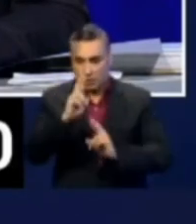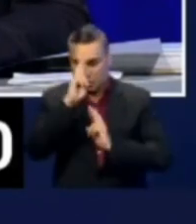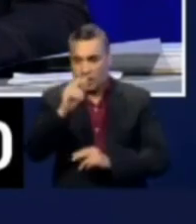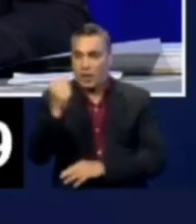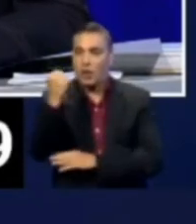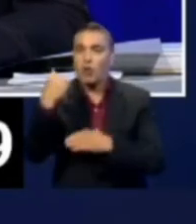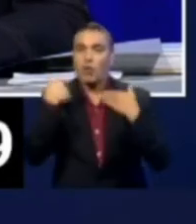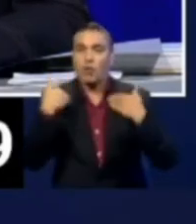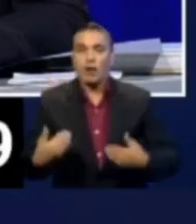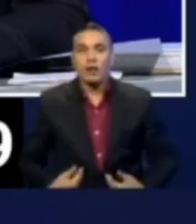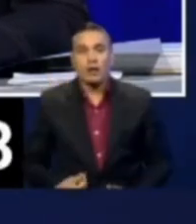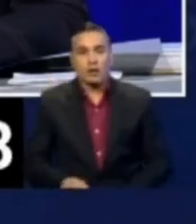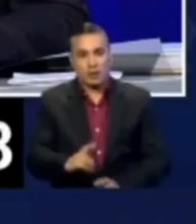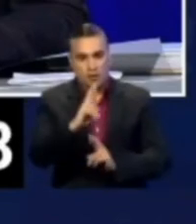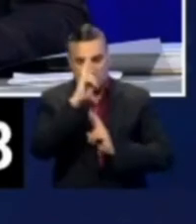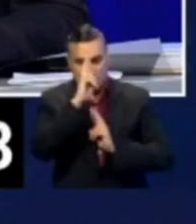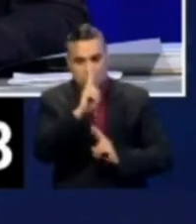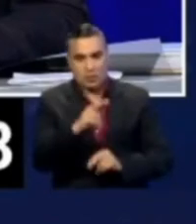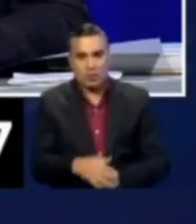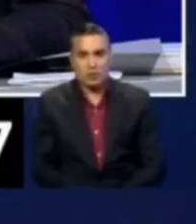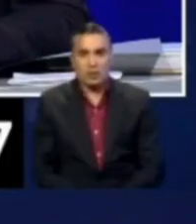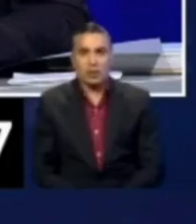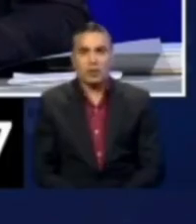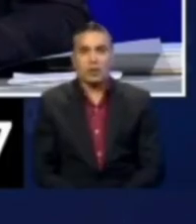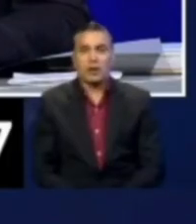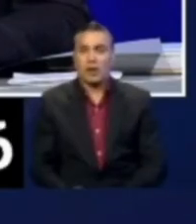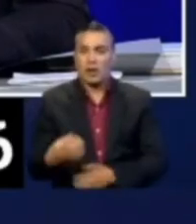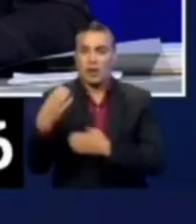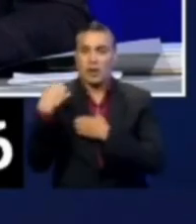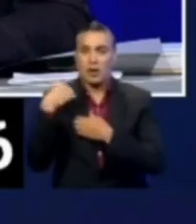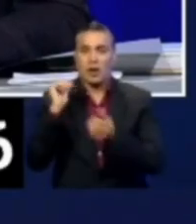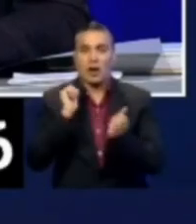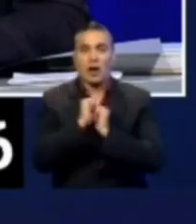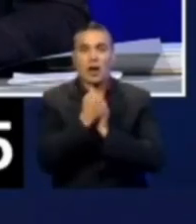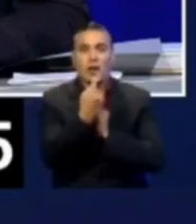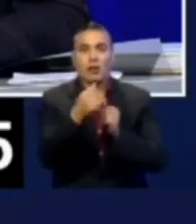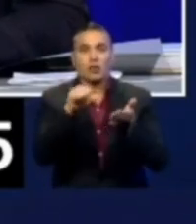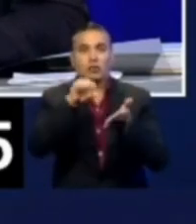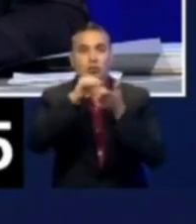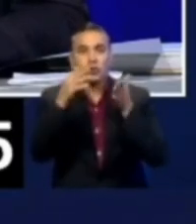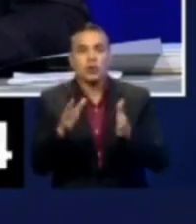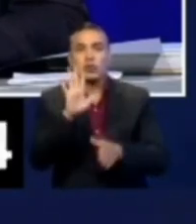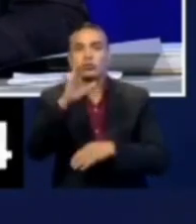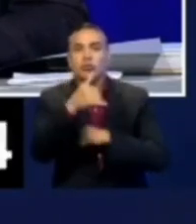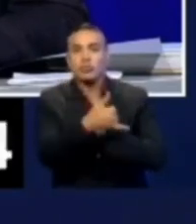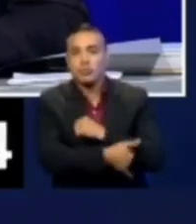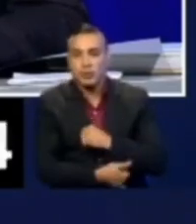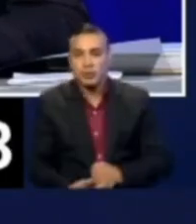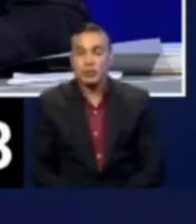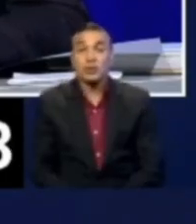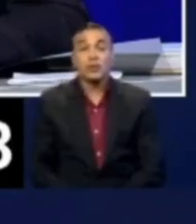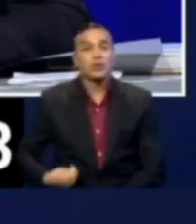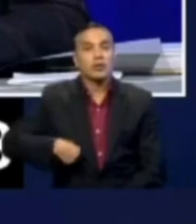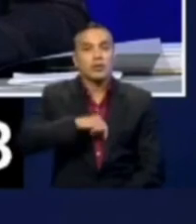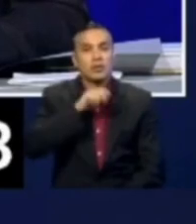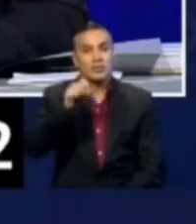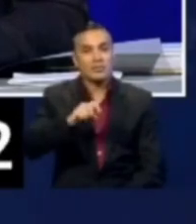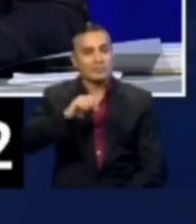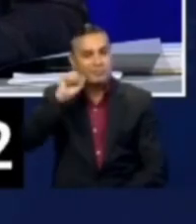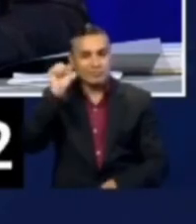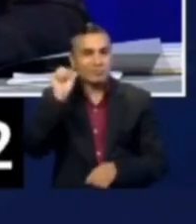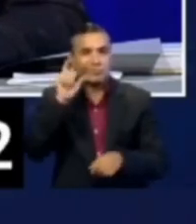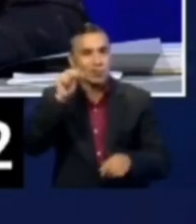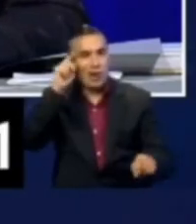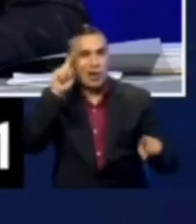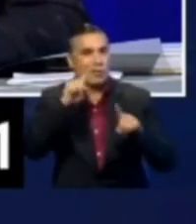humanos, respeto a las garantías de cada ciudadano en su país. Tenemos que condenar